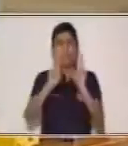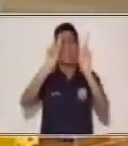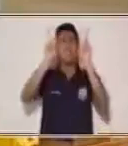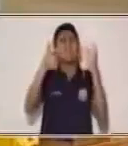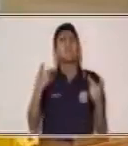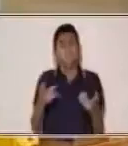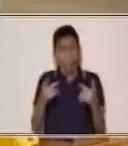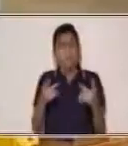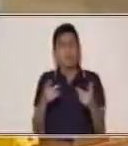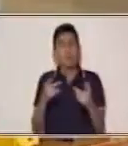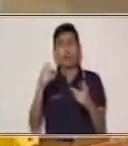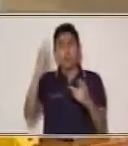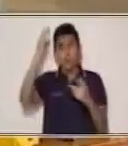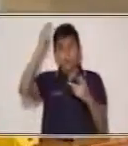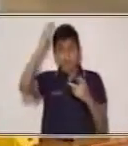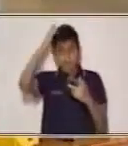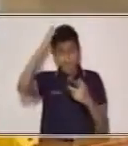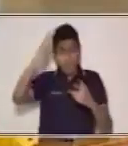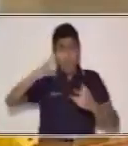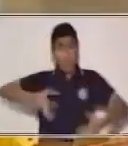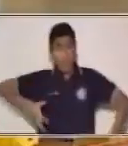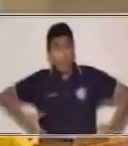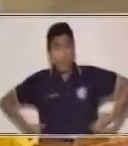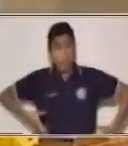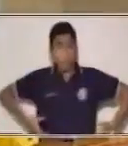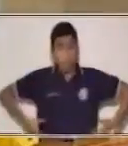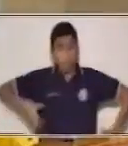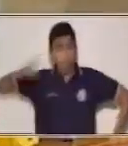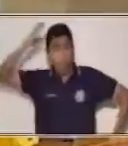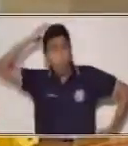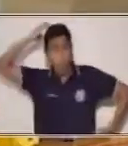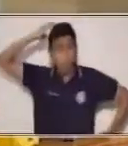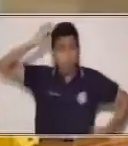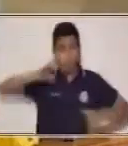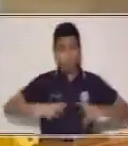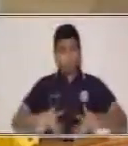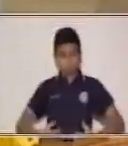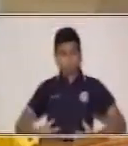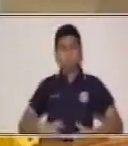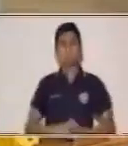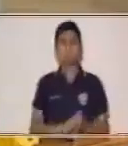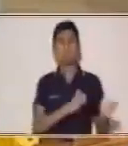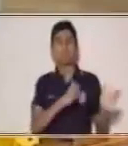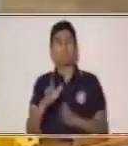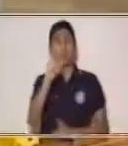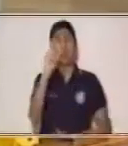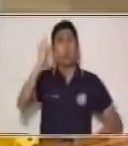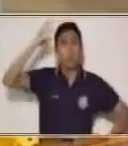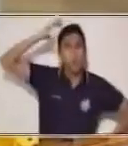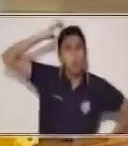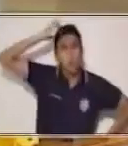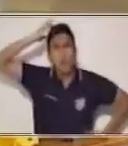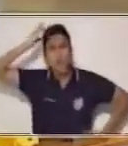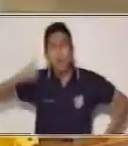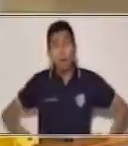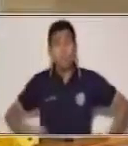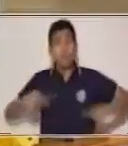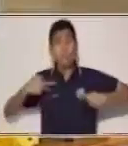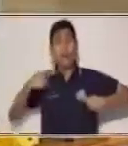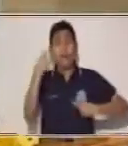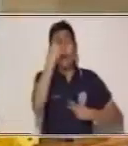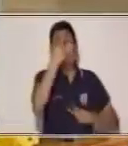Barrigón. El Mono Barrigón vivía en la selva, era amigo de todos los animales